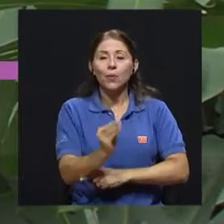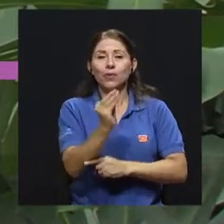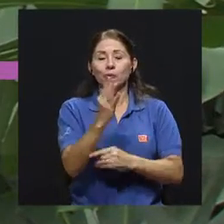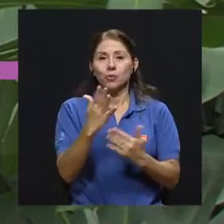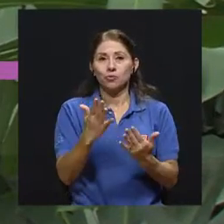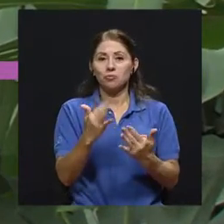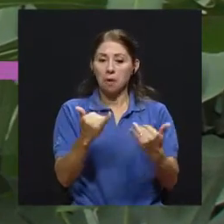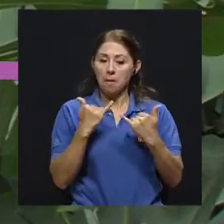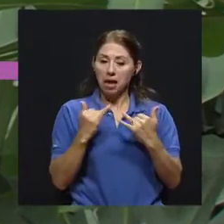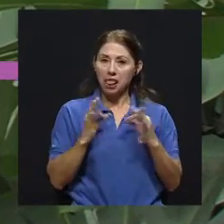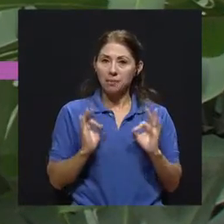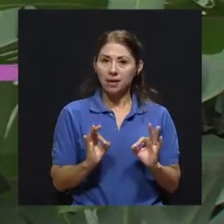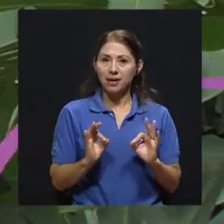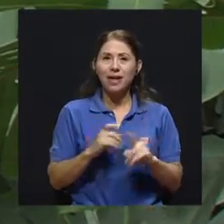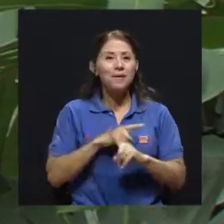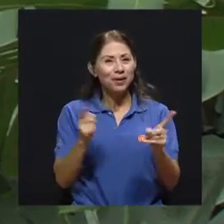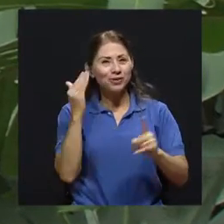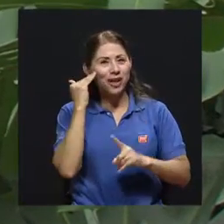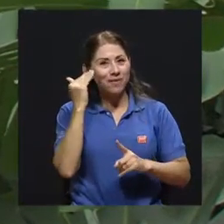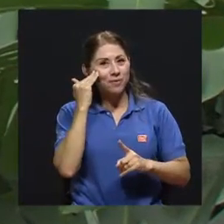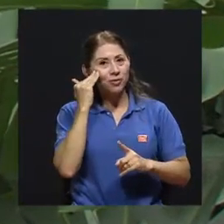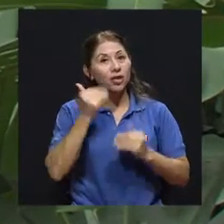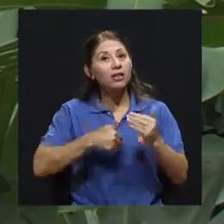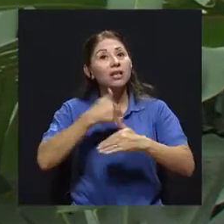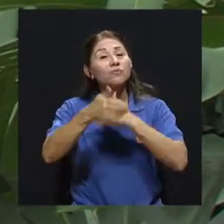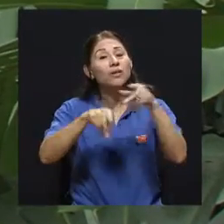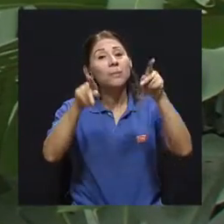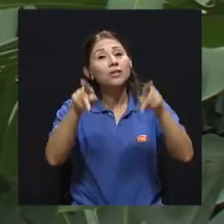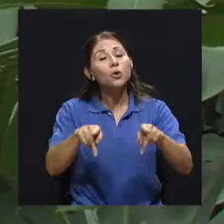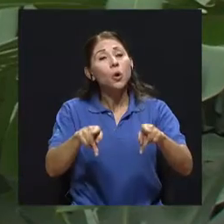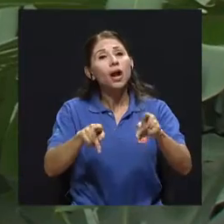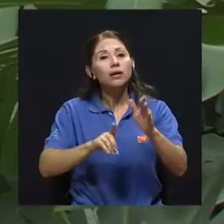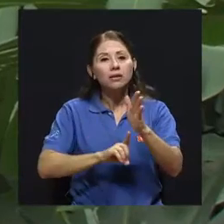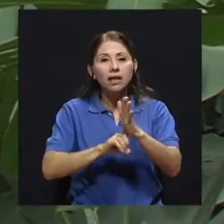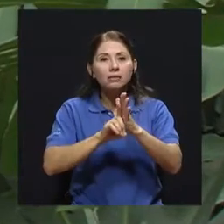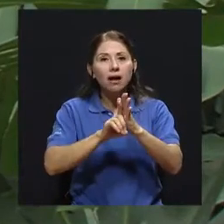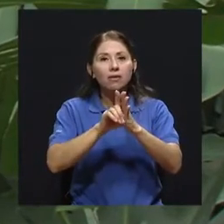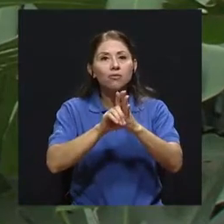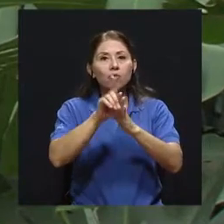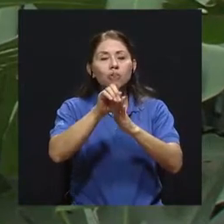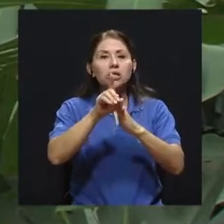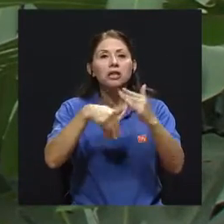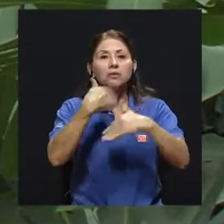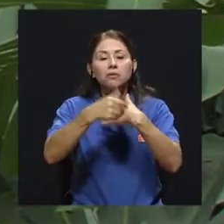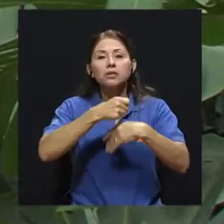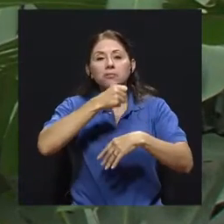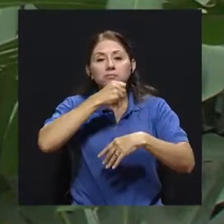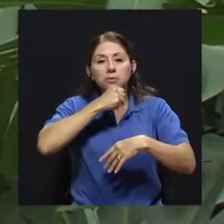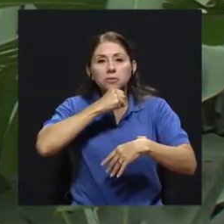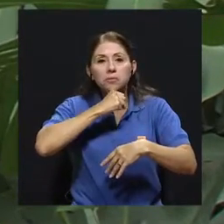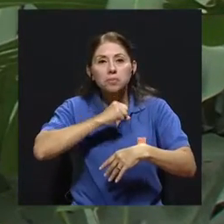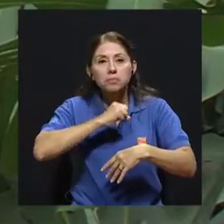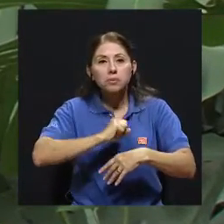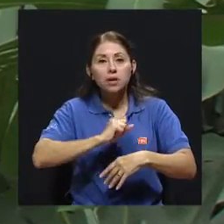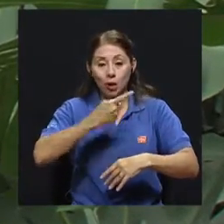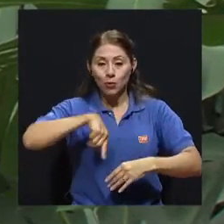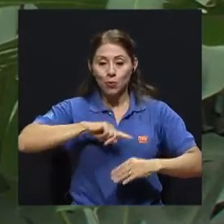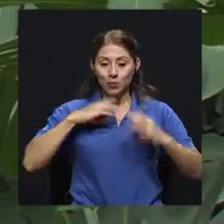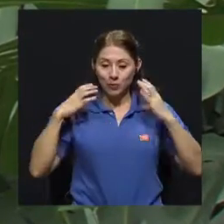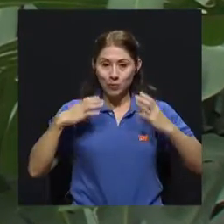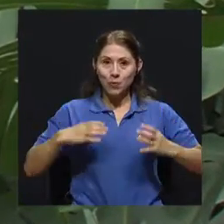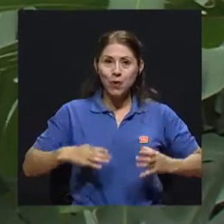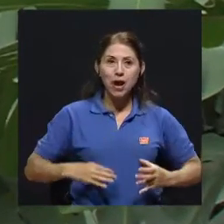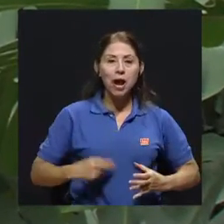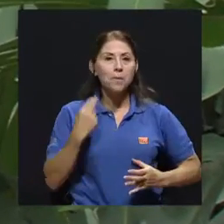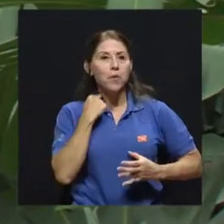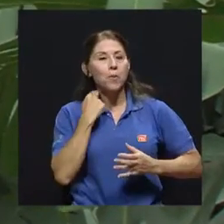a quedar. Pero sabemos que por un tema propio del desarrollo y del envejecimiento, a partir de cierta época en la vida nosotros comenzamos con una